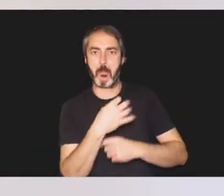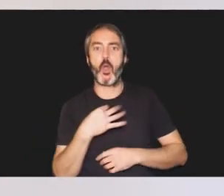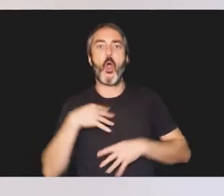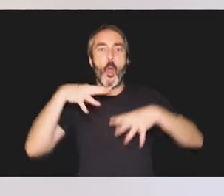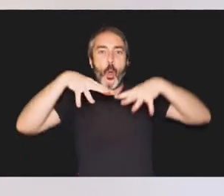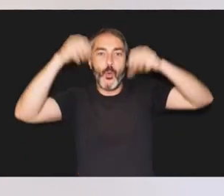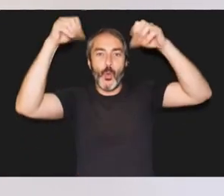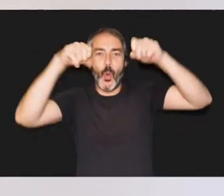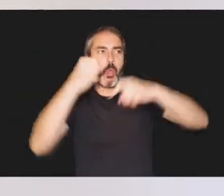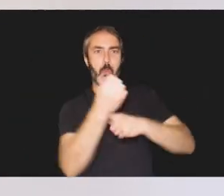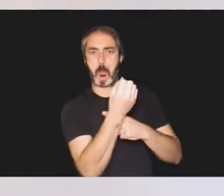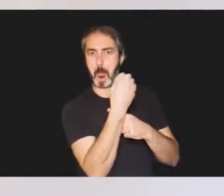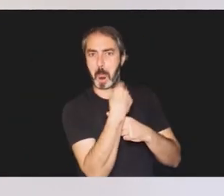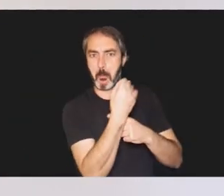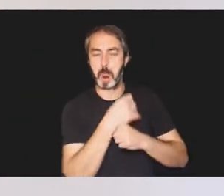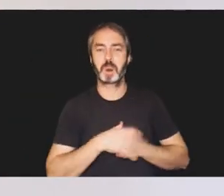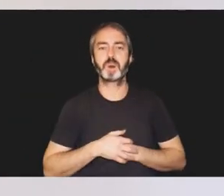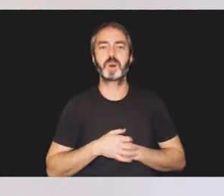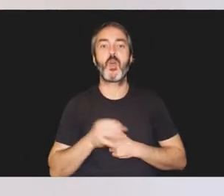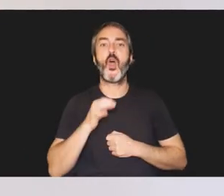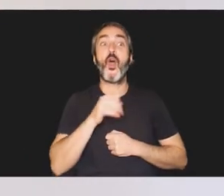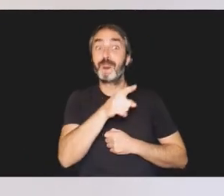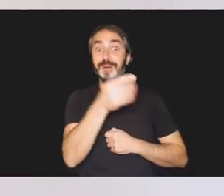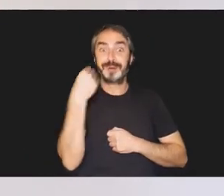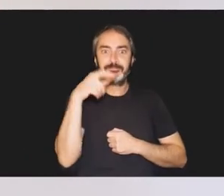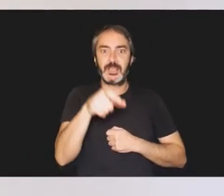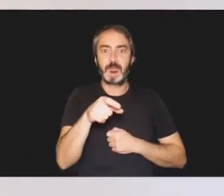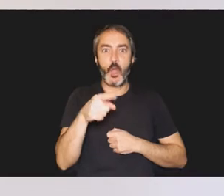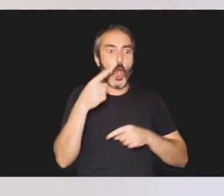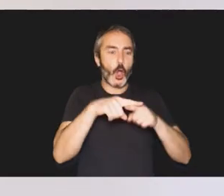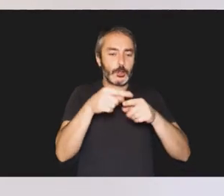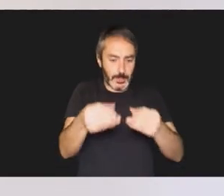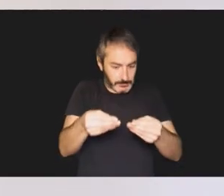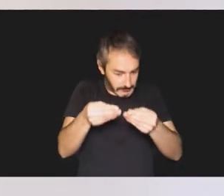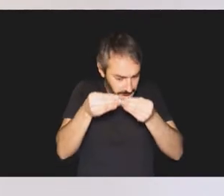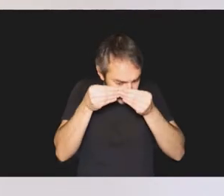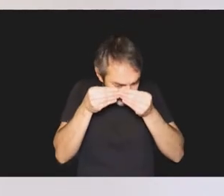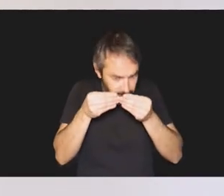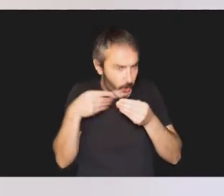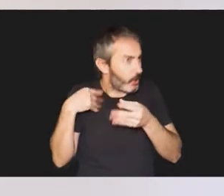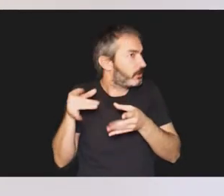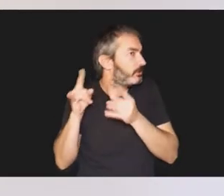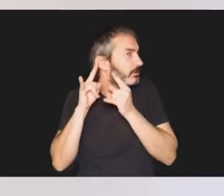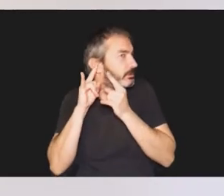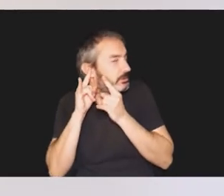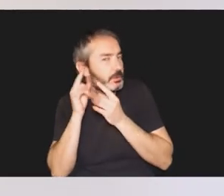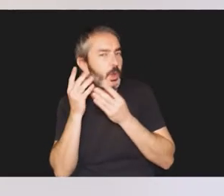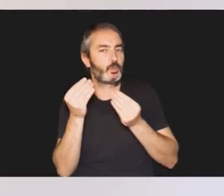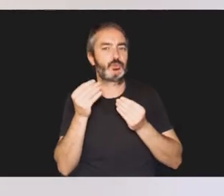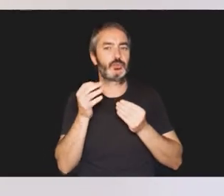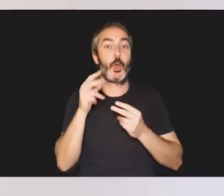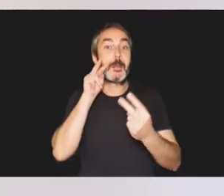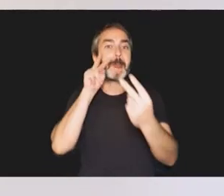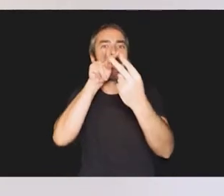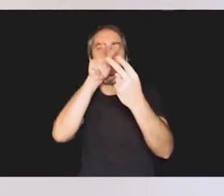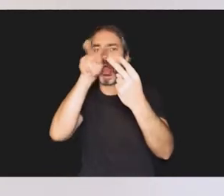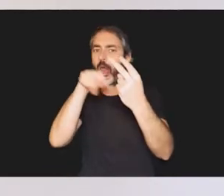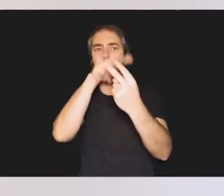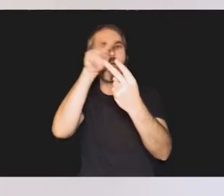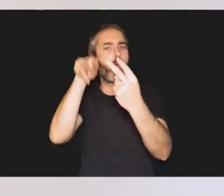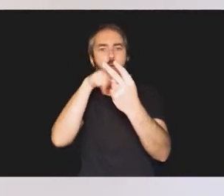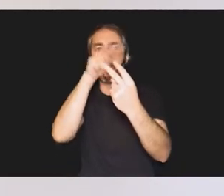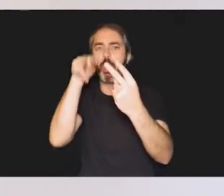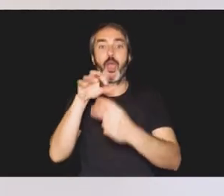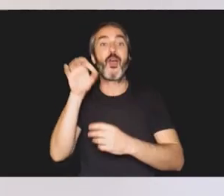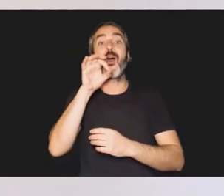apagas o enciendes la luz. Se acerquen mucho los objetos para verlos bien y escuchar los sonidos. No te mire a los ojos cuando le